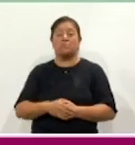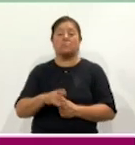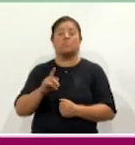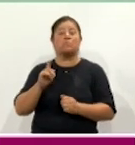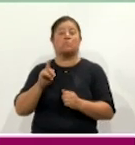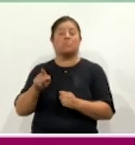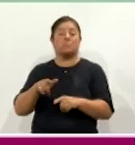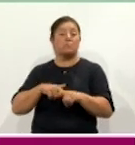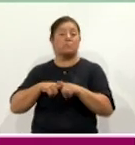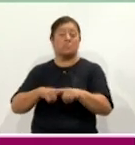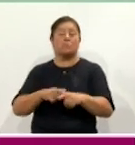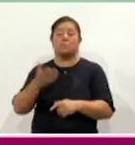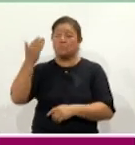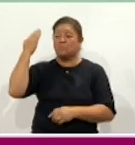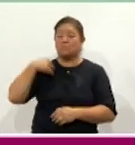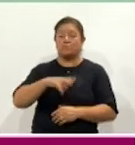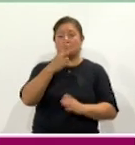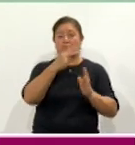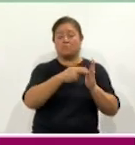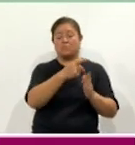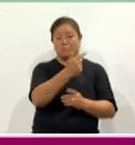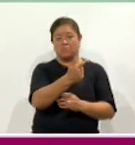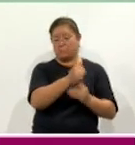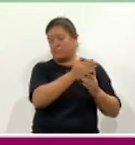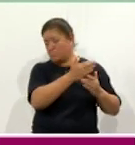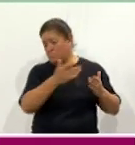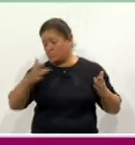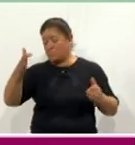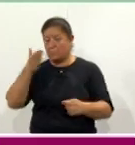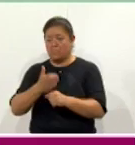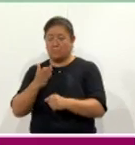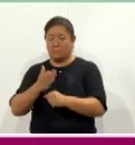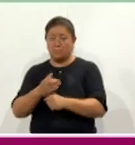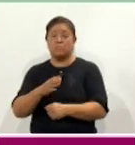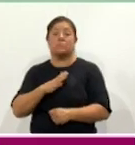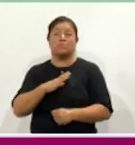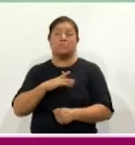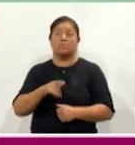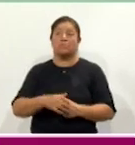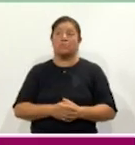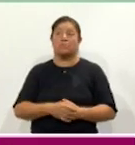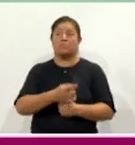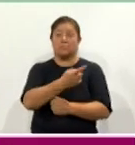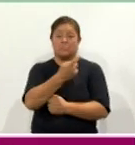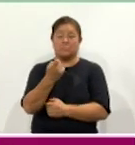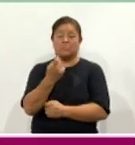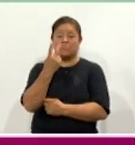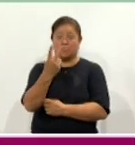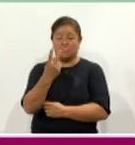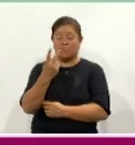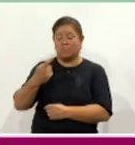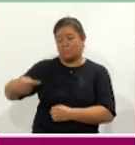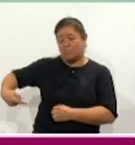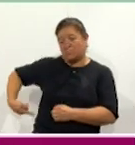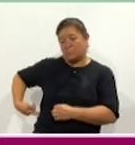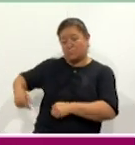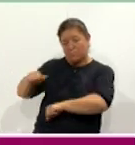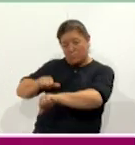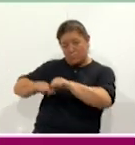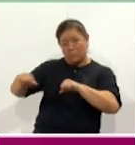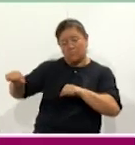2007 y desde entonces a la fecha hemos realizado ya 102 trasplantes renales